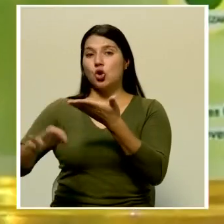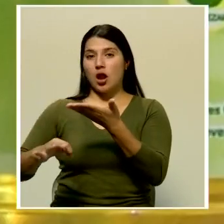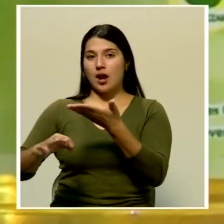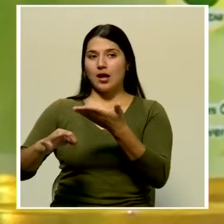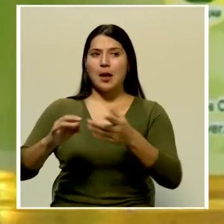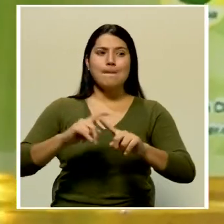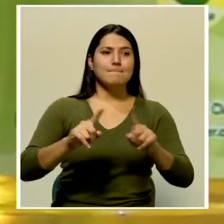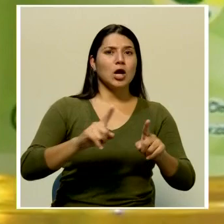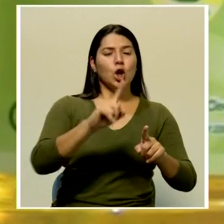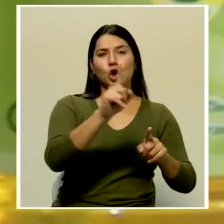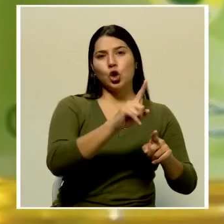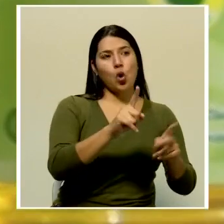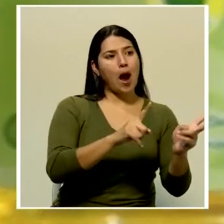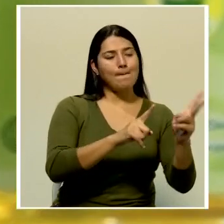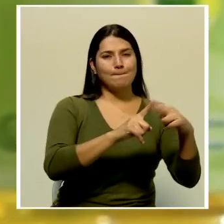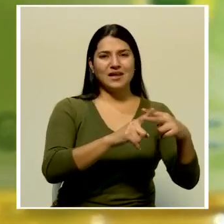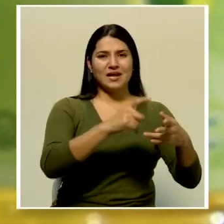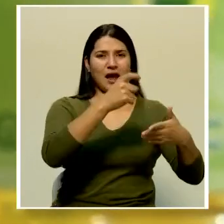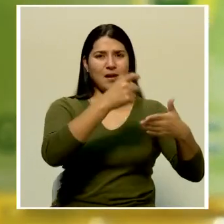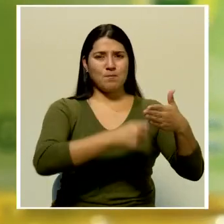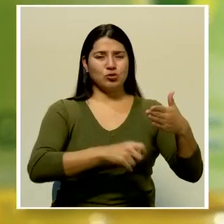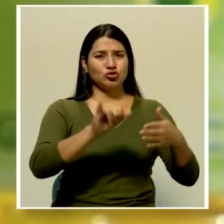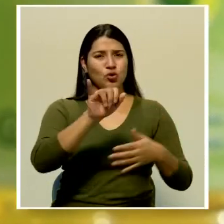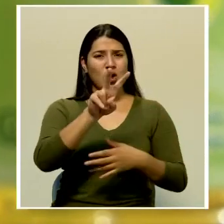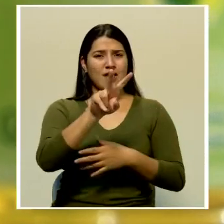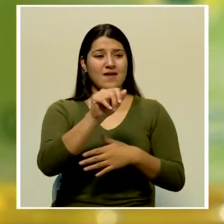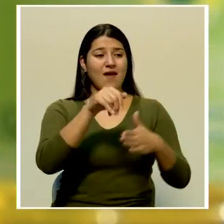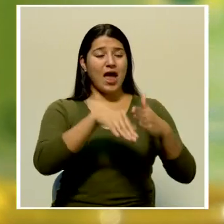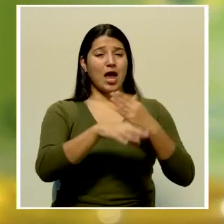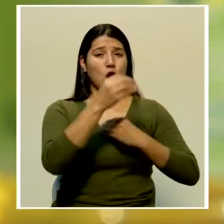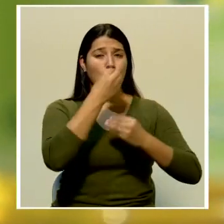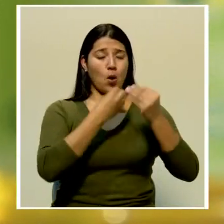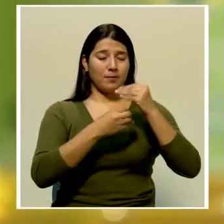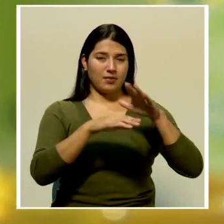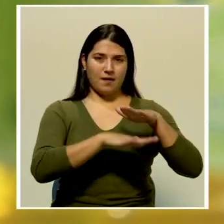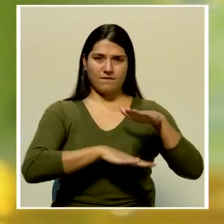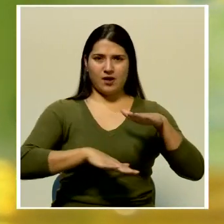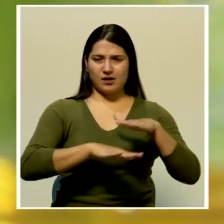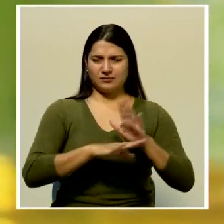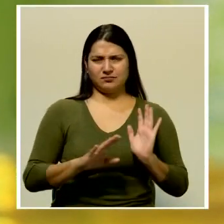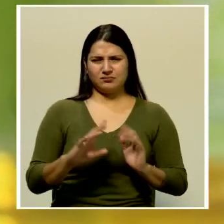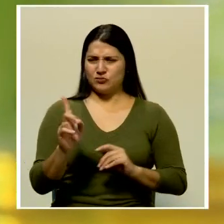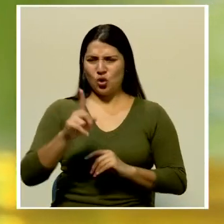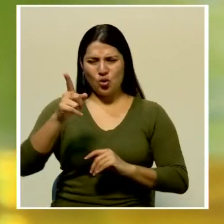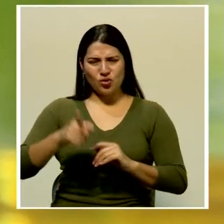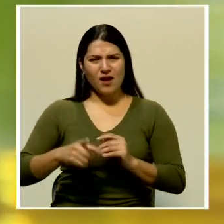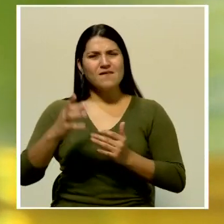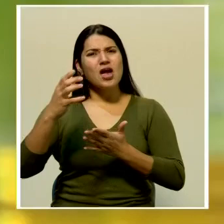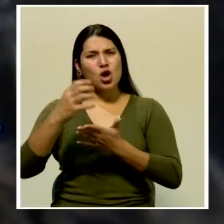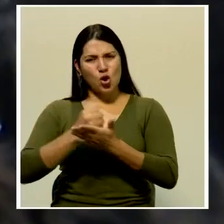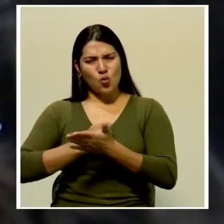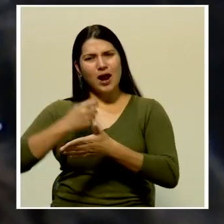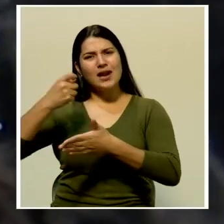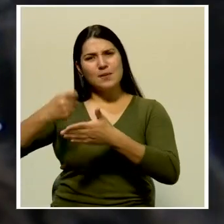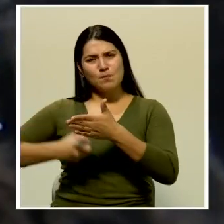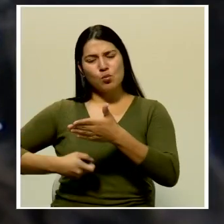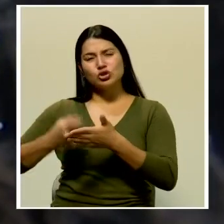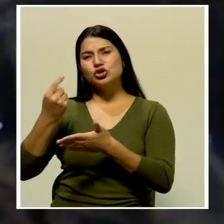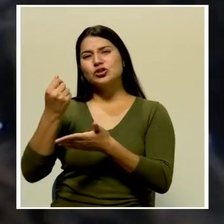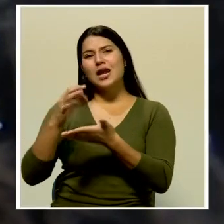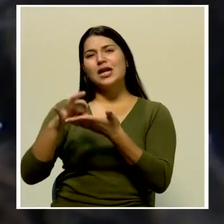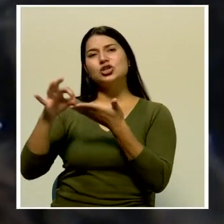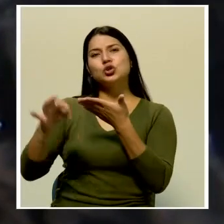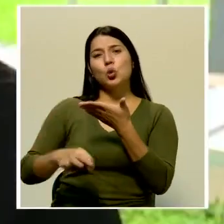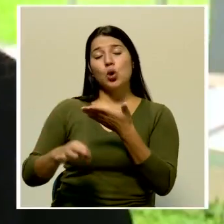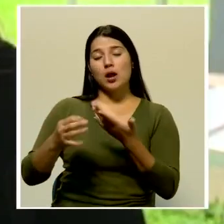Ejecutivo. Mientras que en la bancada oficialista aseguran que se debe cobrar el impuesto al salario escolar debido a la